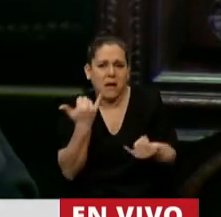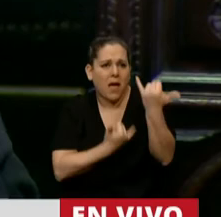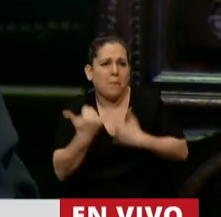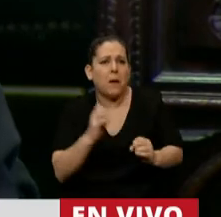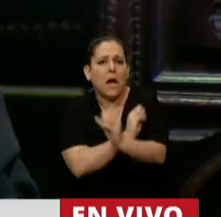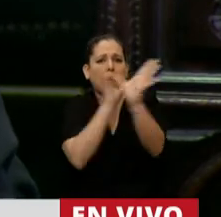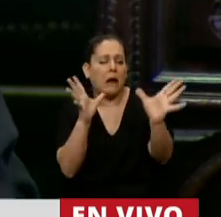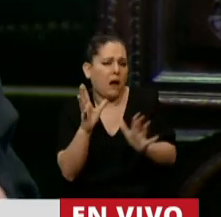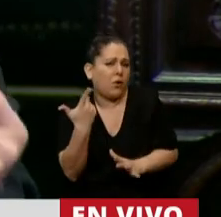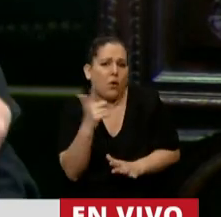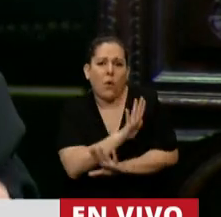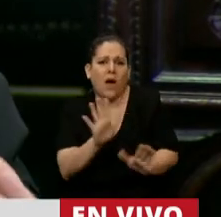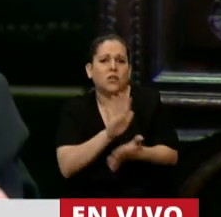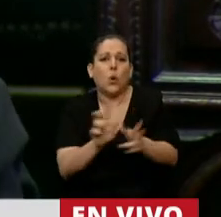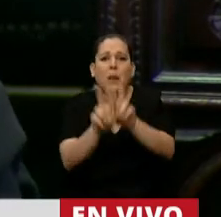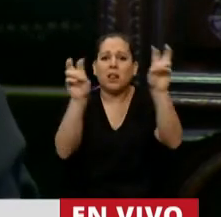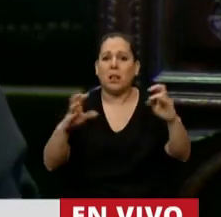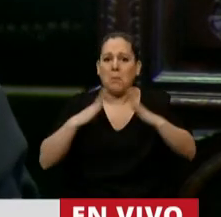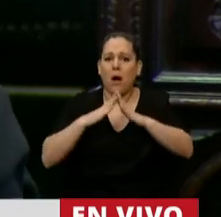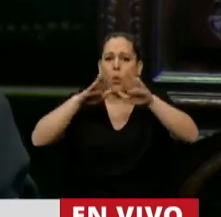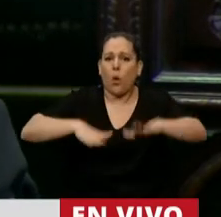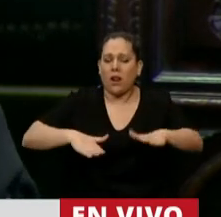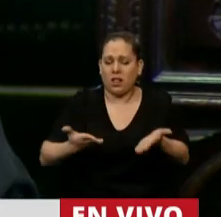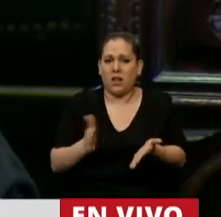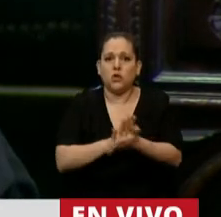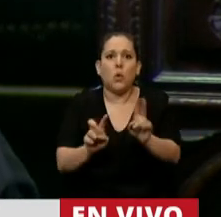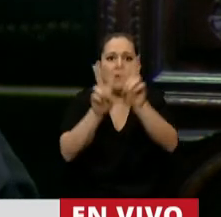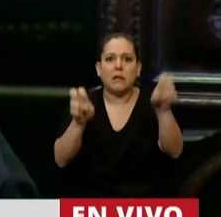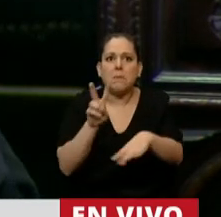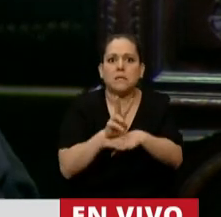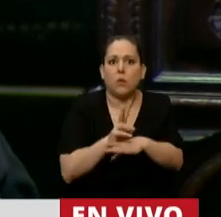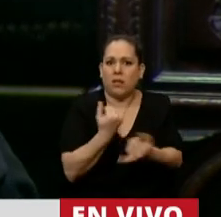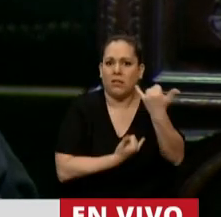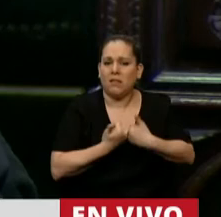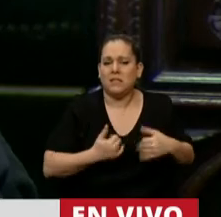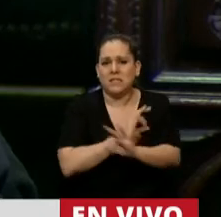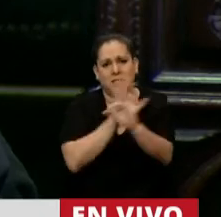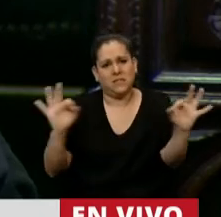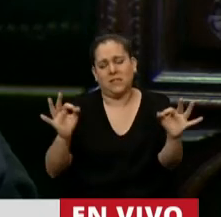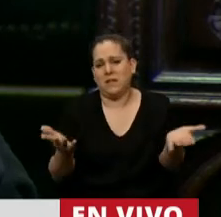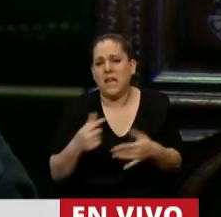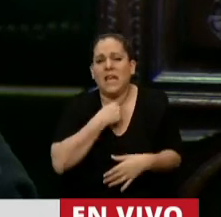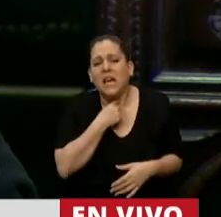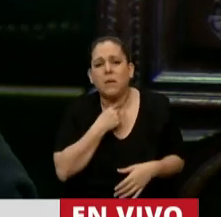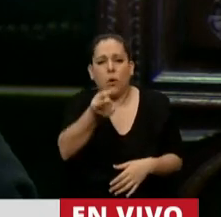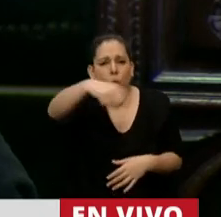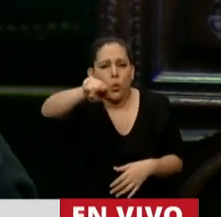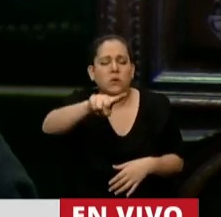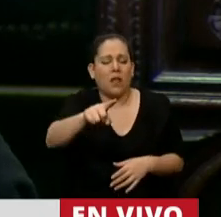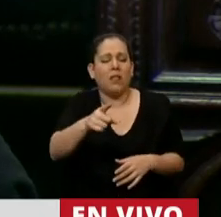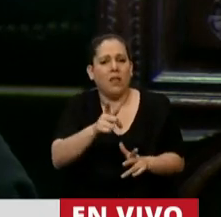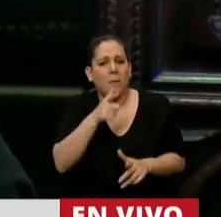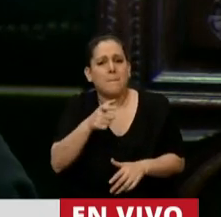la cuarentena con respecto a nuestra seguridad. Y lo más importante, lo que queremos es que usted le dé un mensaje